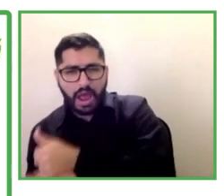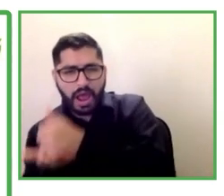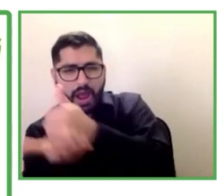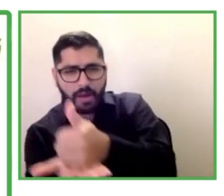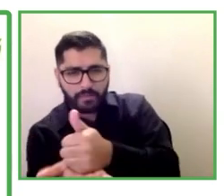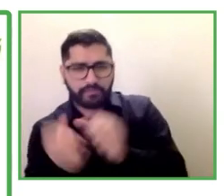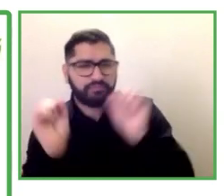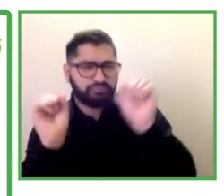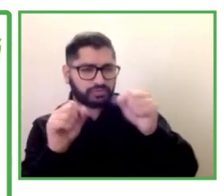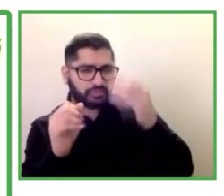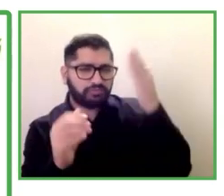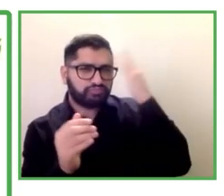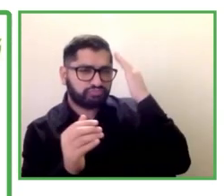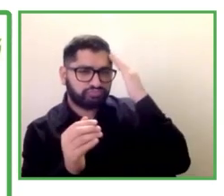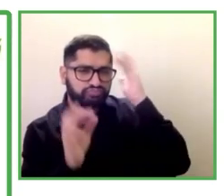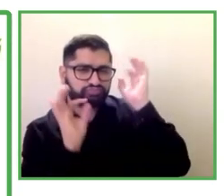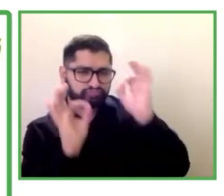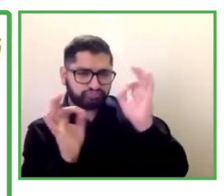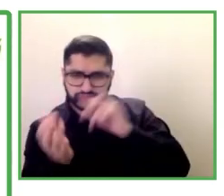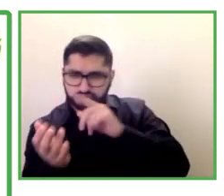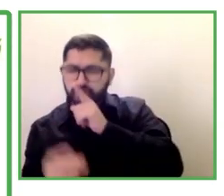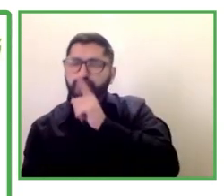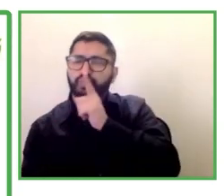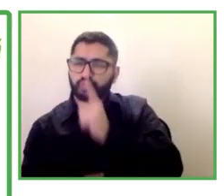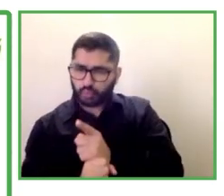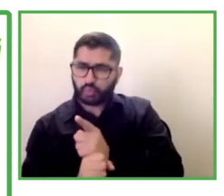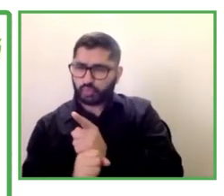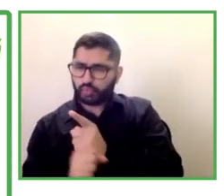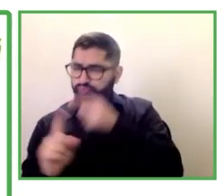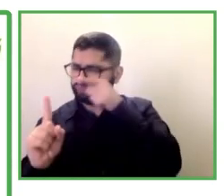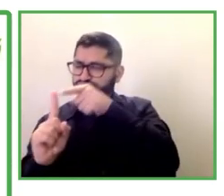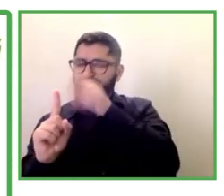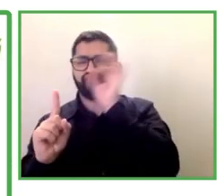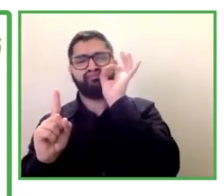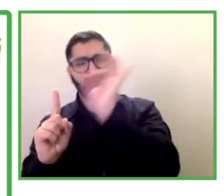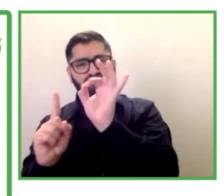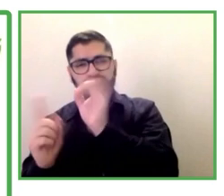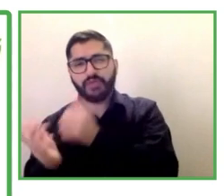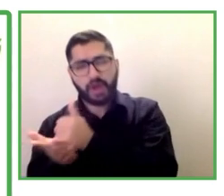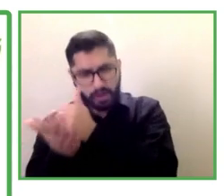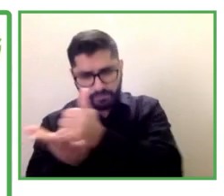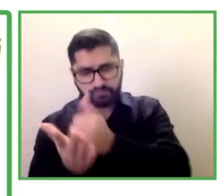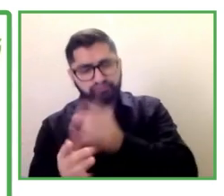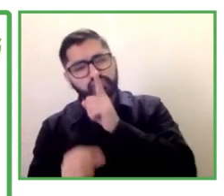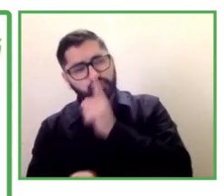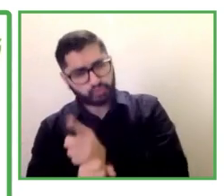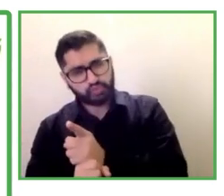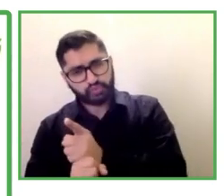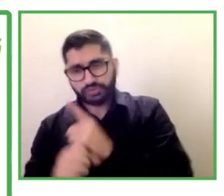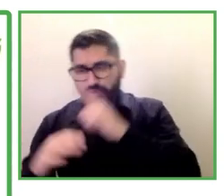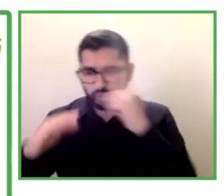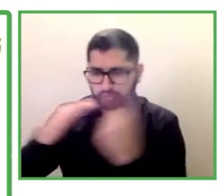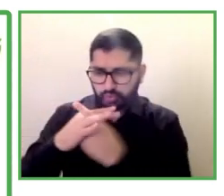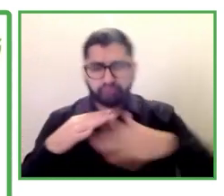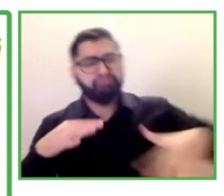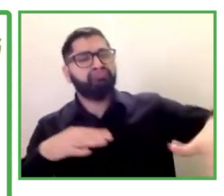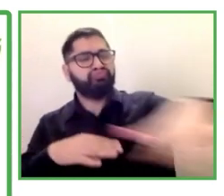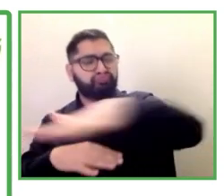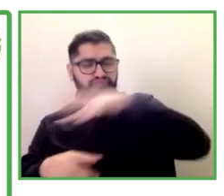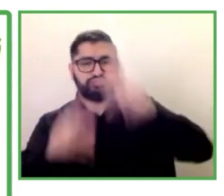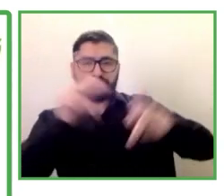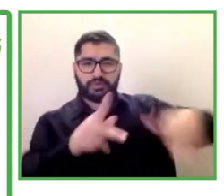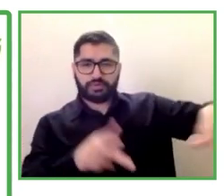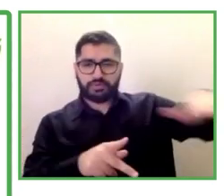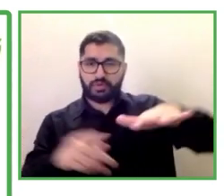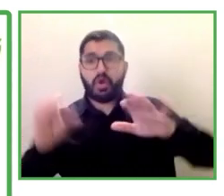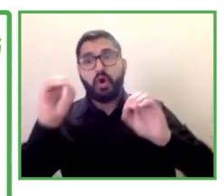y diferencial hace posible la inclusión social de personas con discapacidad procedentes además en la inmensa mayoría de